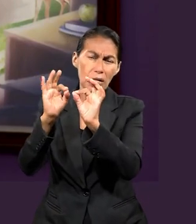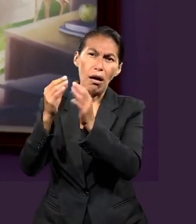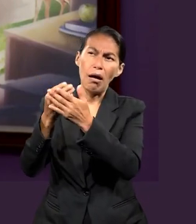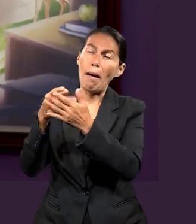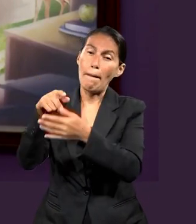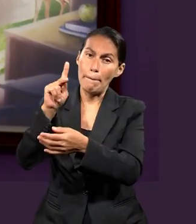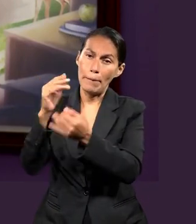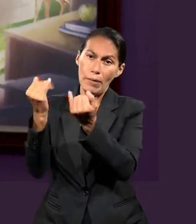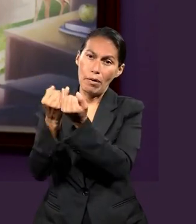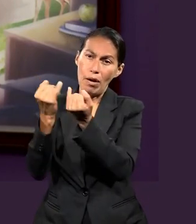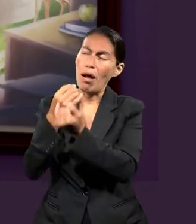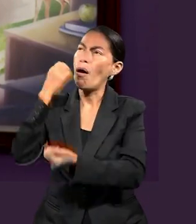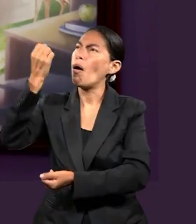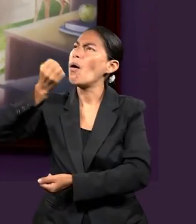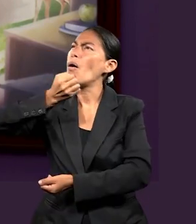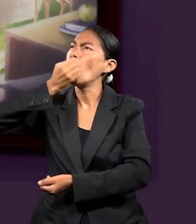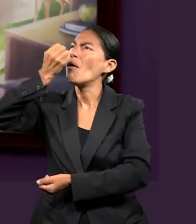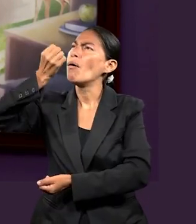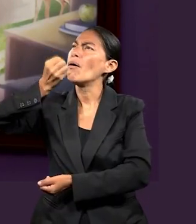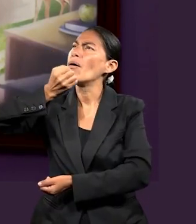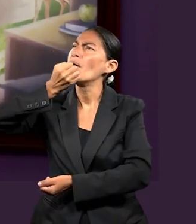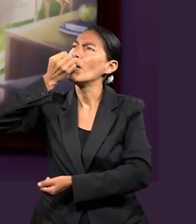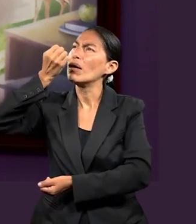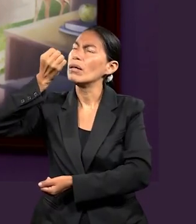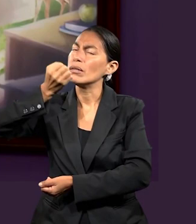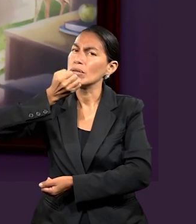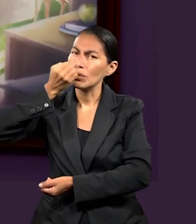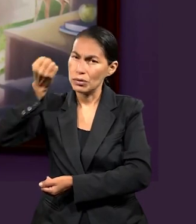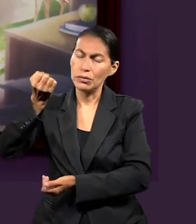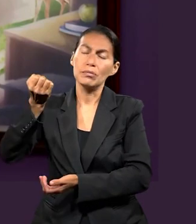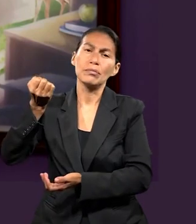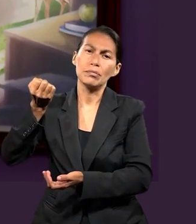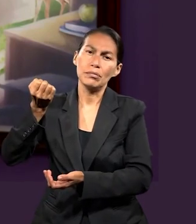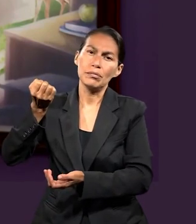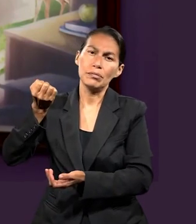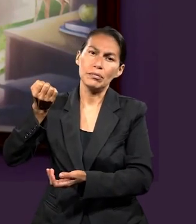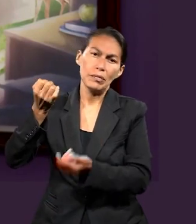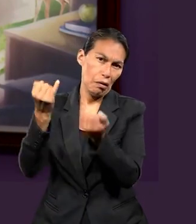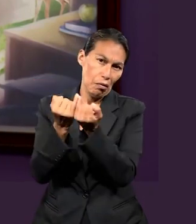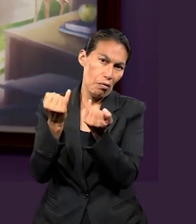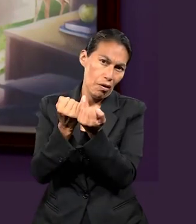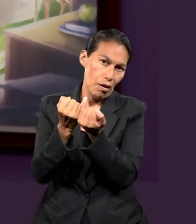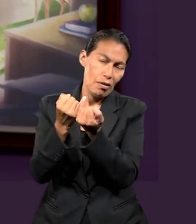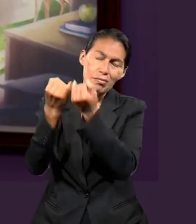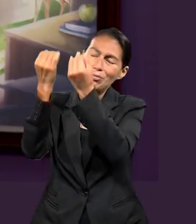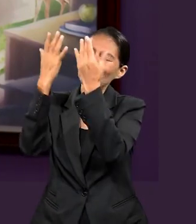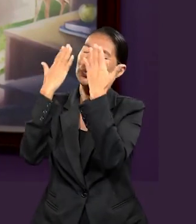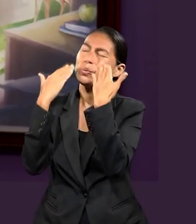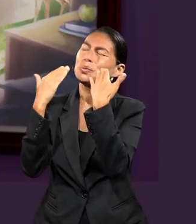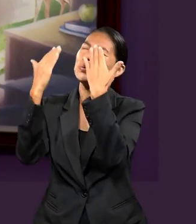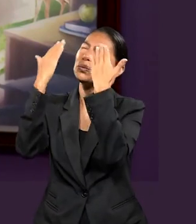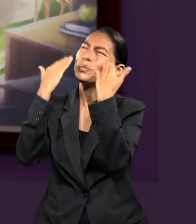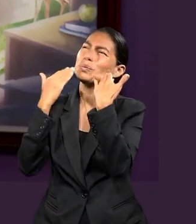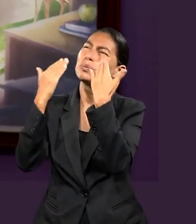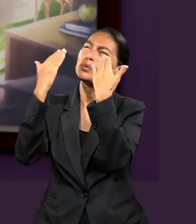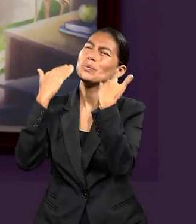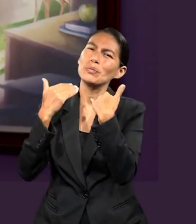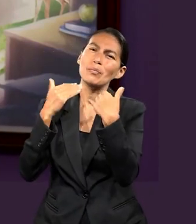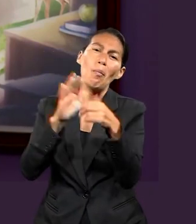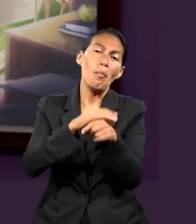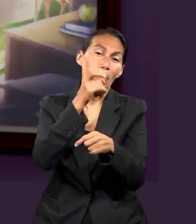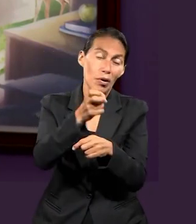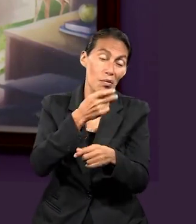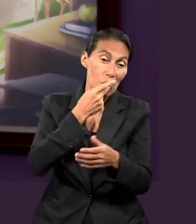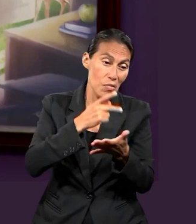alabanza, sí, pero la oración, o sea, que también tiene que ver con esta alabanza a través de la oración o esta oración a través de la oración, también nos trae